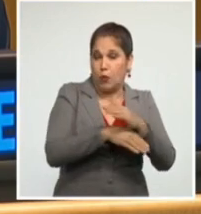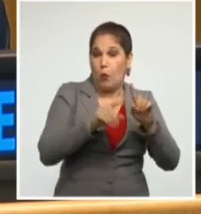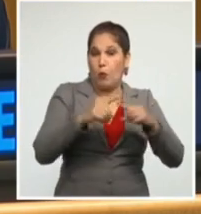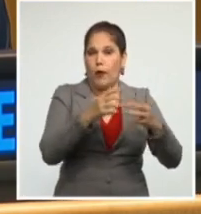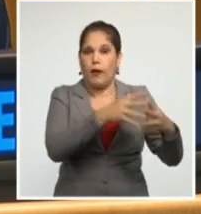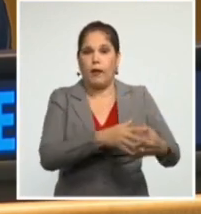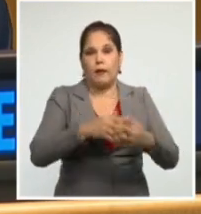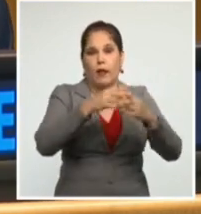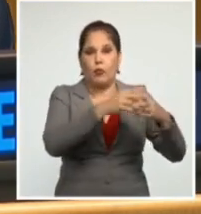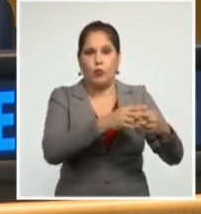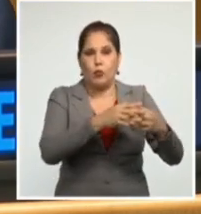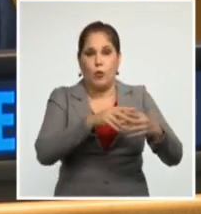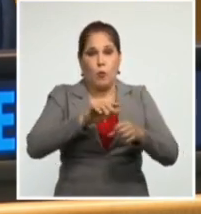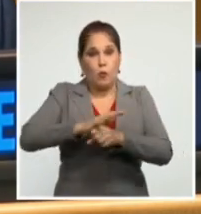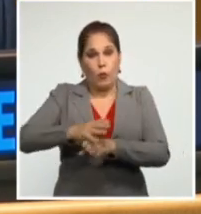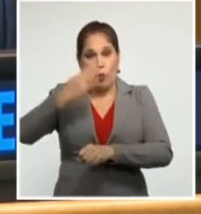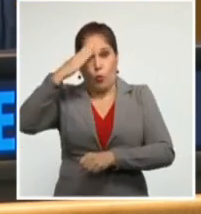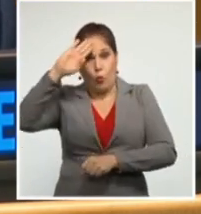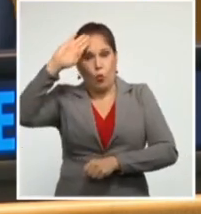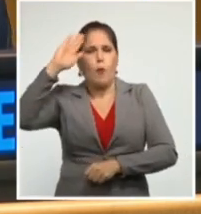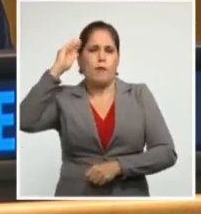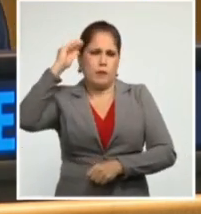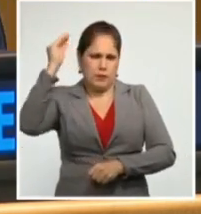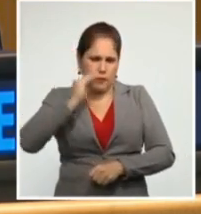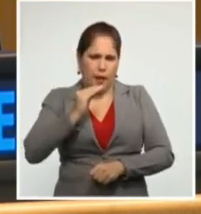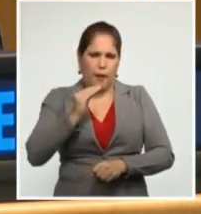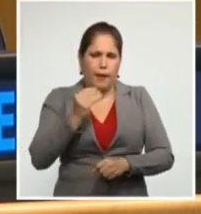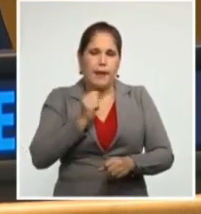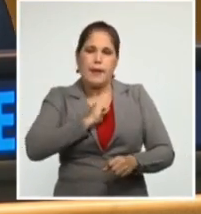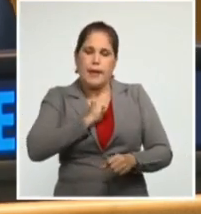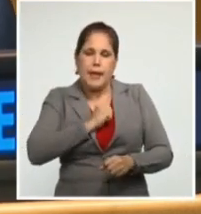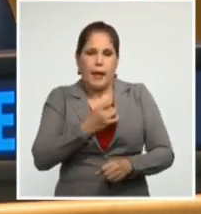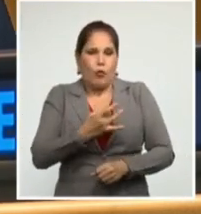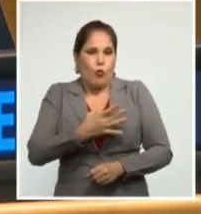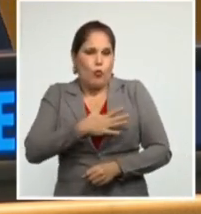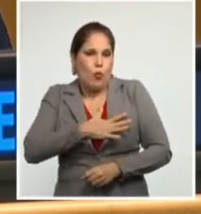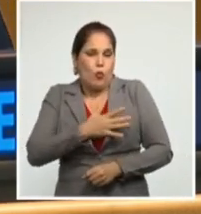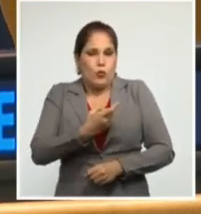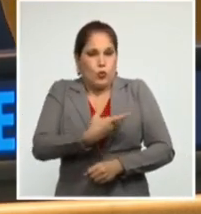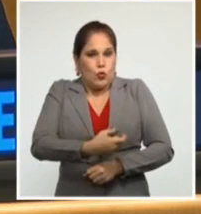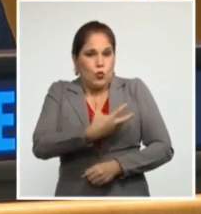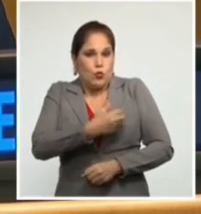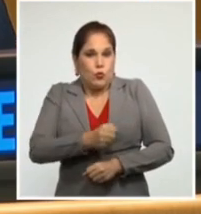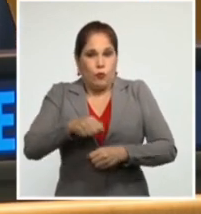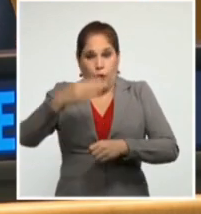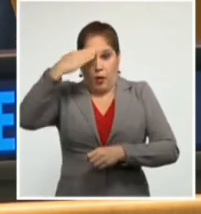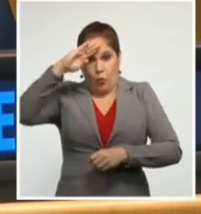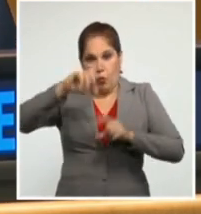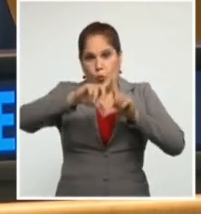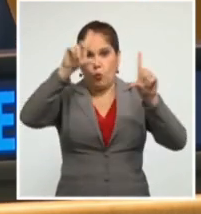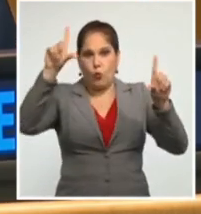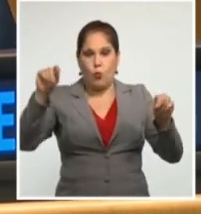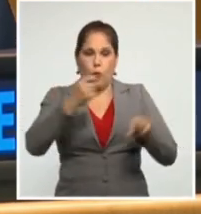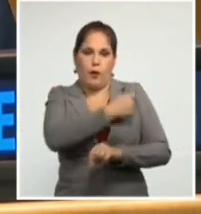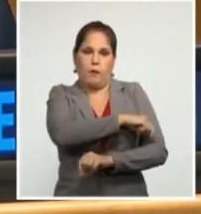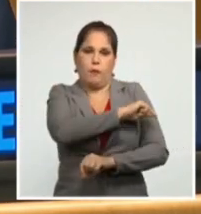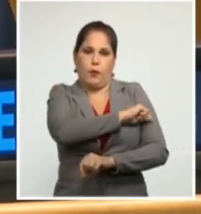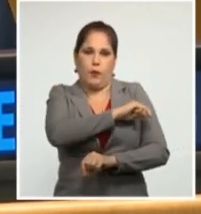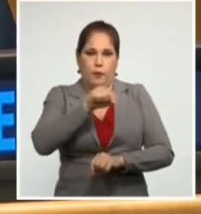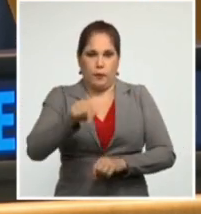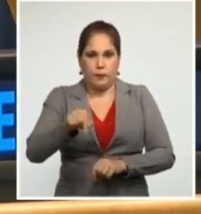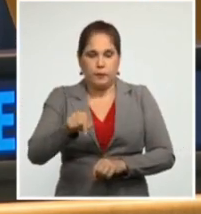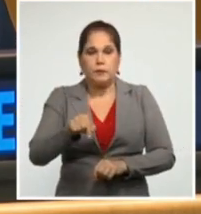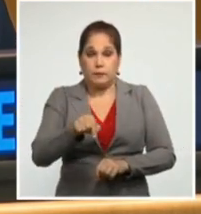crueldad calculada que busca generar dolor y sufrimiento en la población civil. Es una